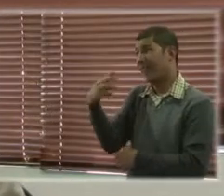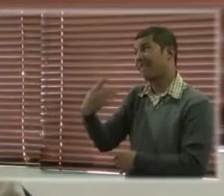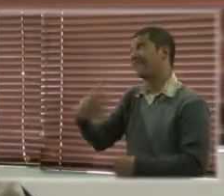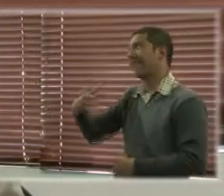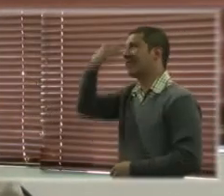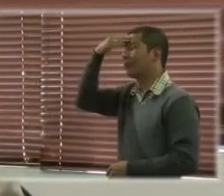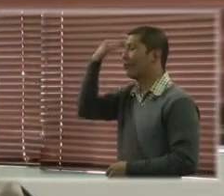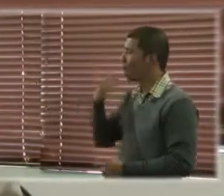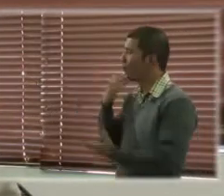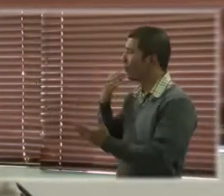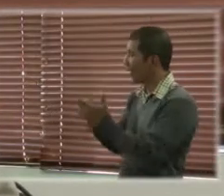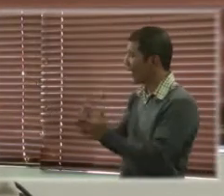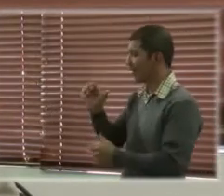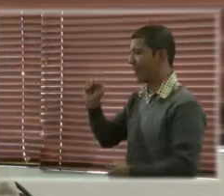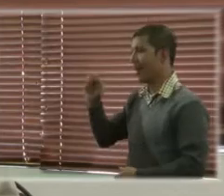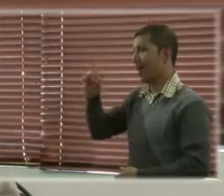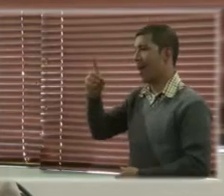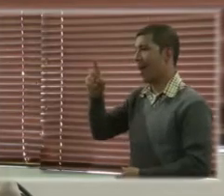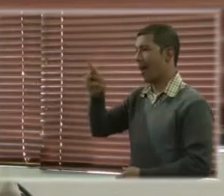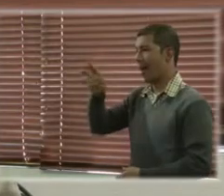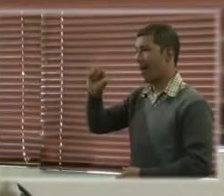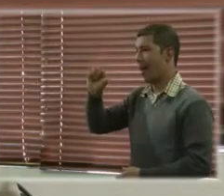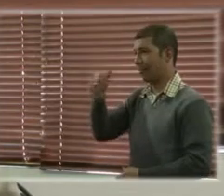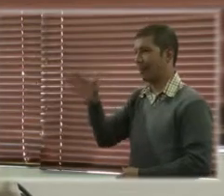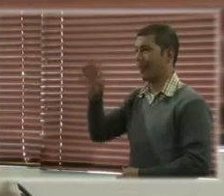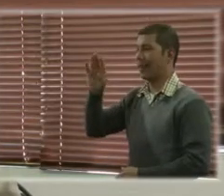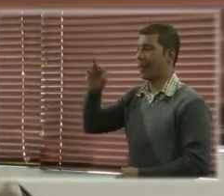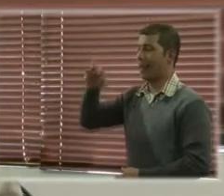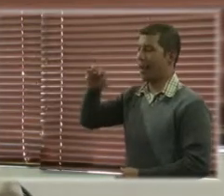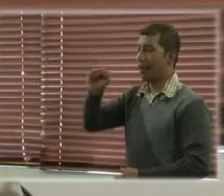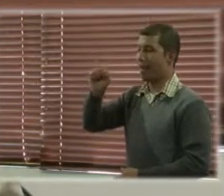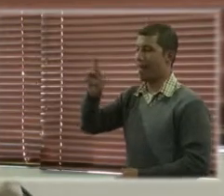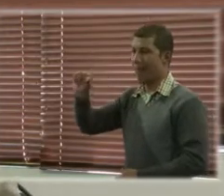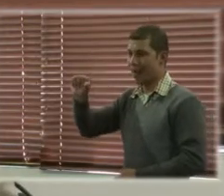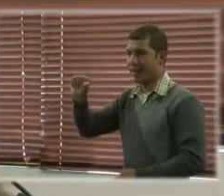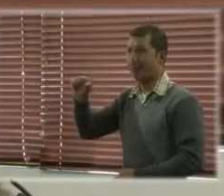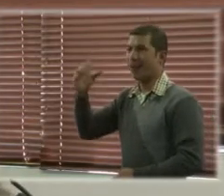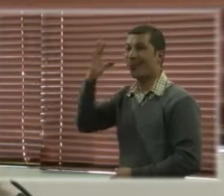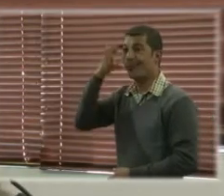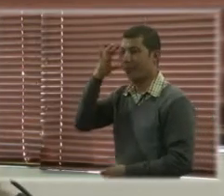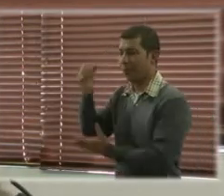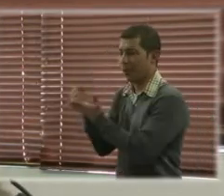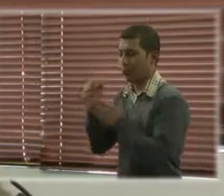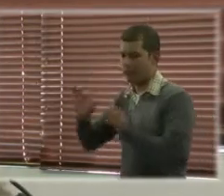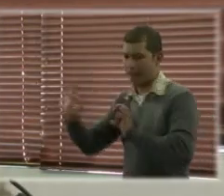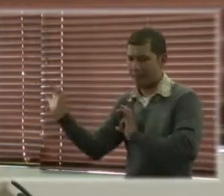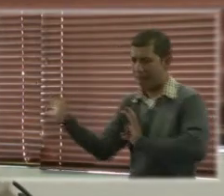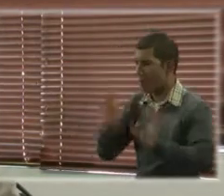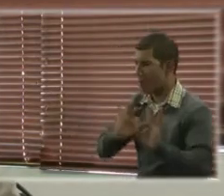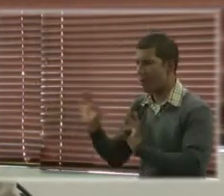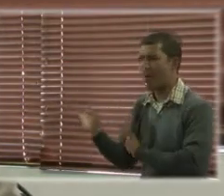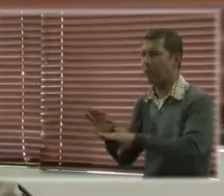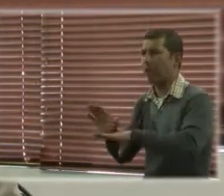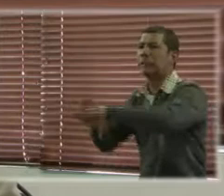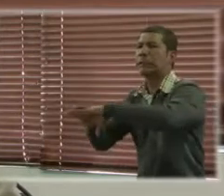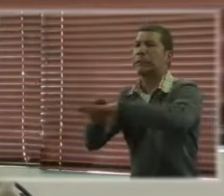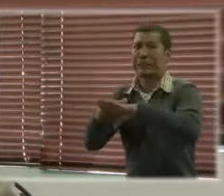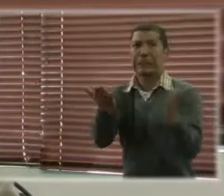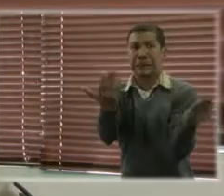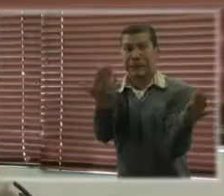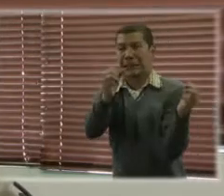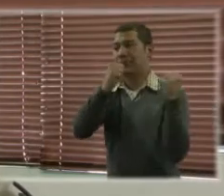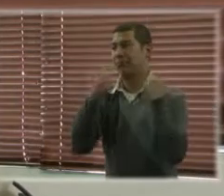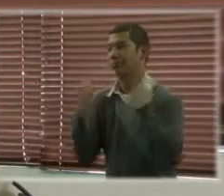sobre todo a Andrea Parra y a Liliana Schmitz por organizar mi visita, por organizarla también y por haber convocado a esta reunión y a